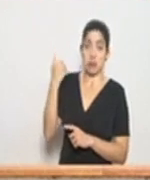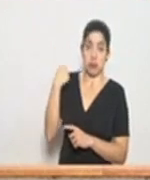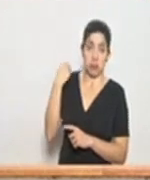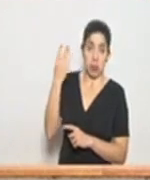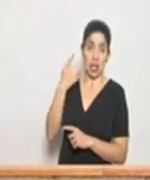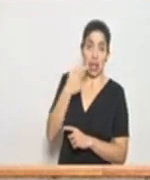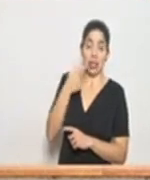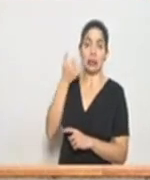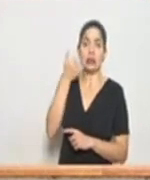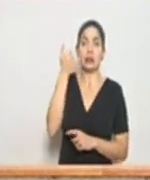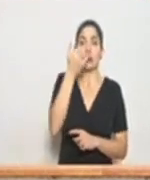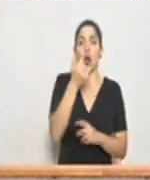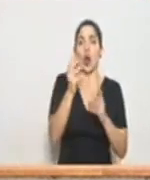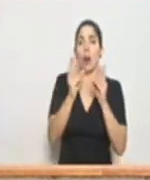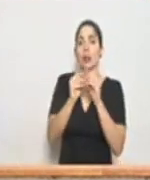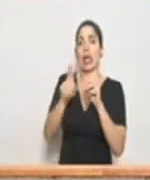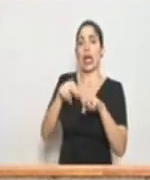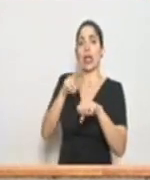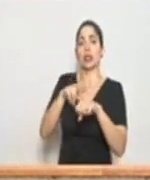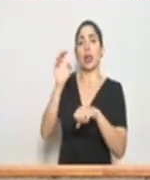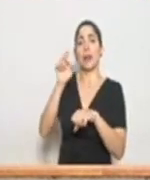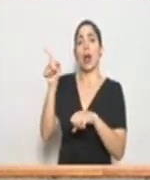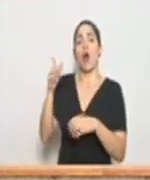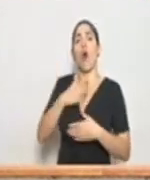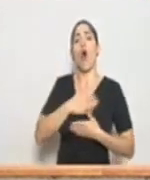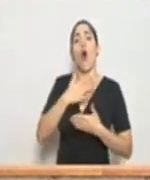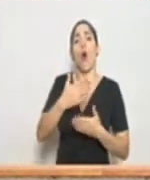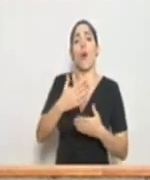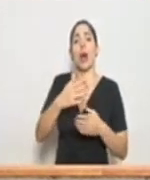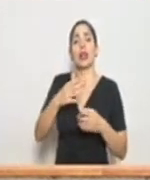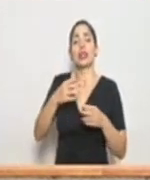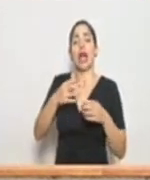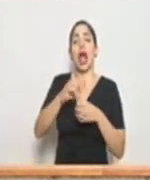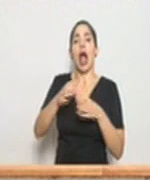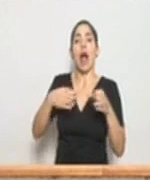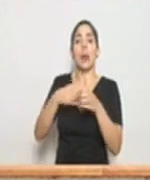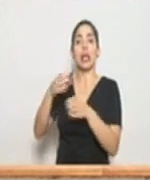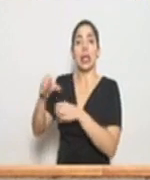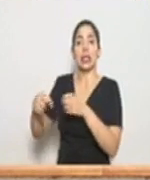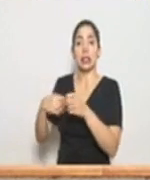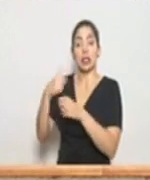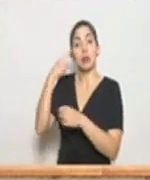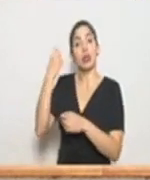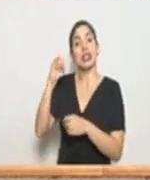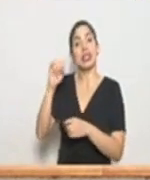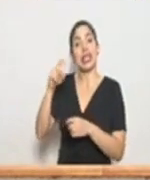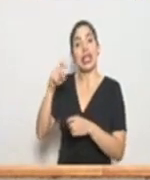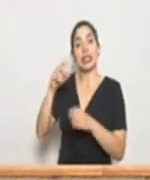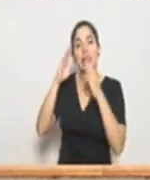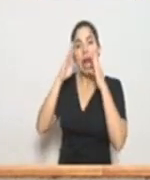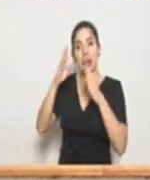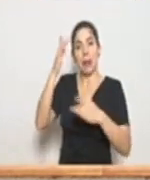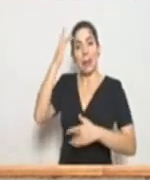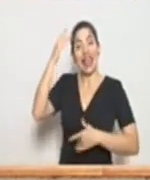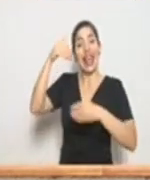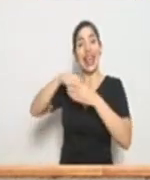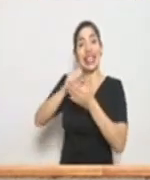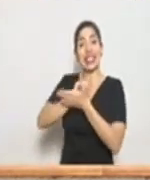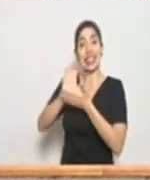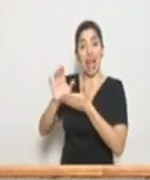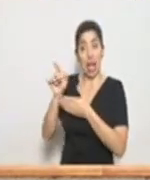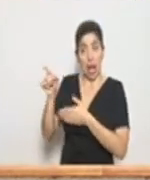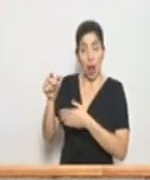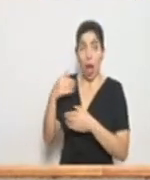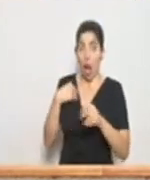colega a la comisión nacional de emergencias se ofreció sus habitaciones en caso de ser necesarias para atender pacientes en san carlos han recibido más